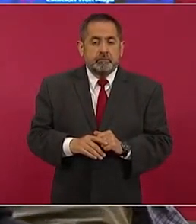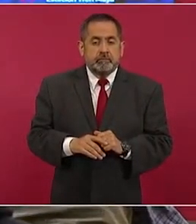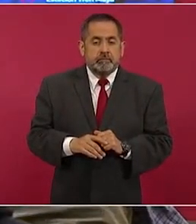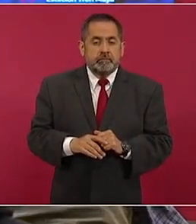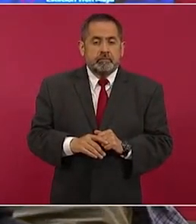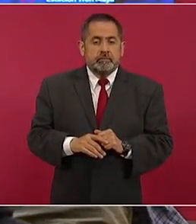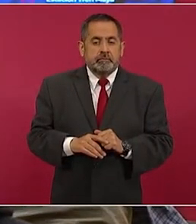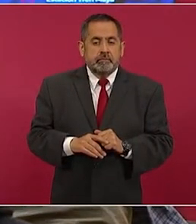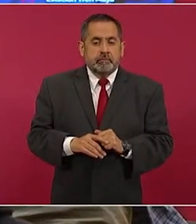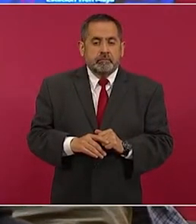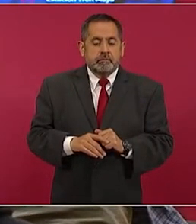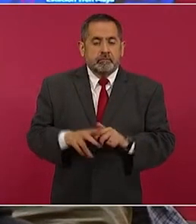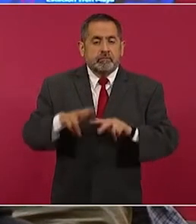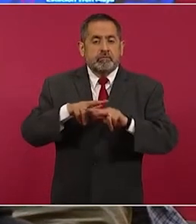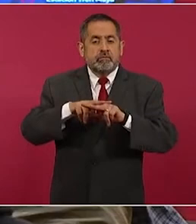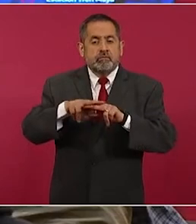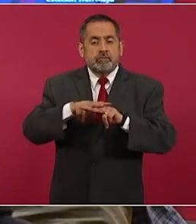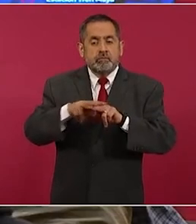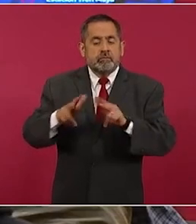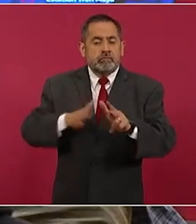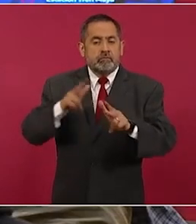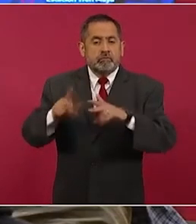es tren eléctrico,